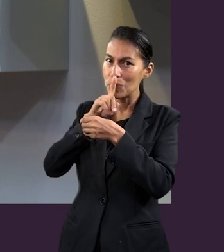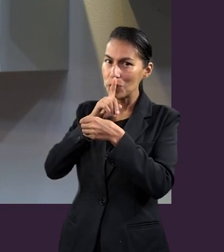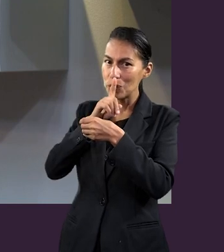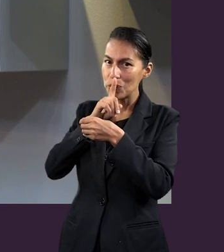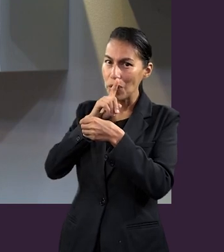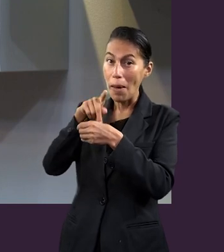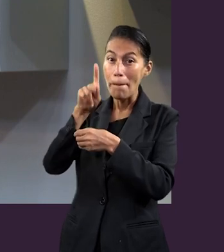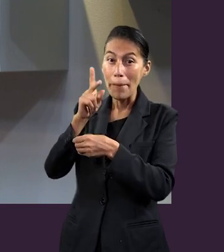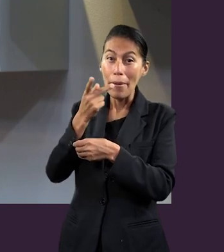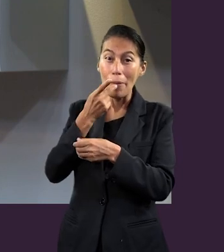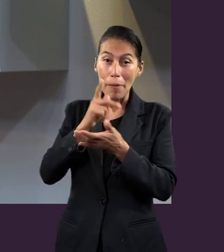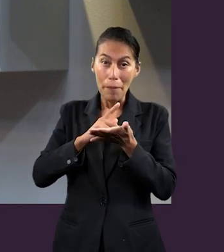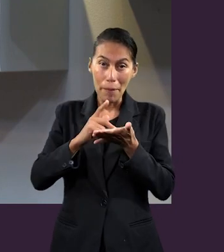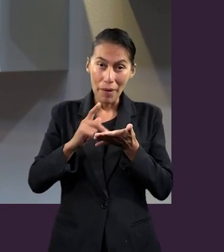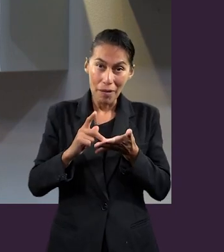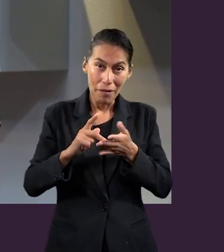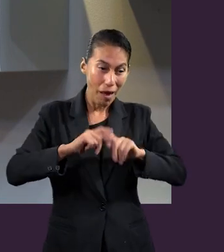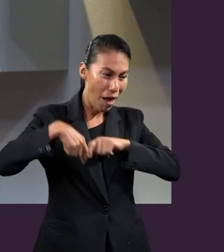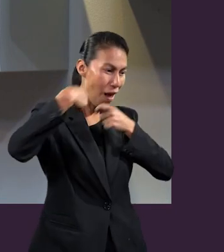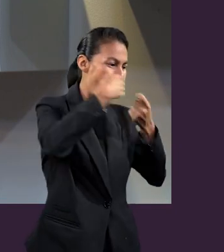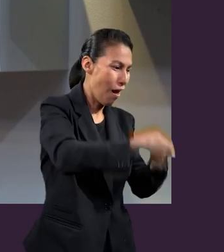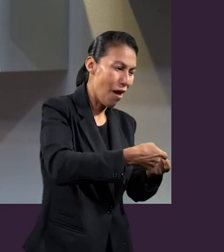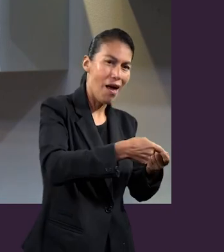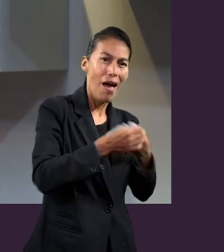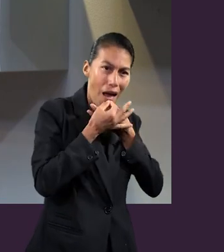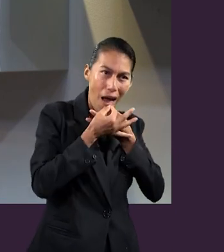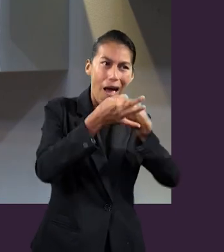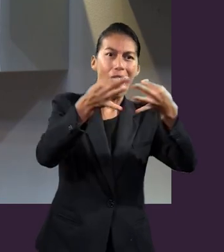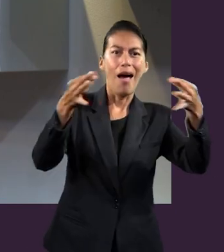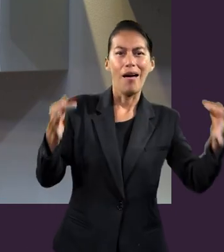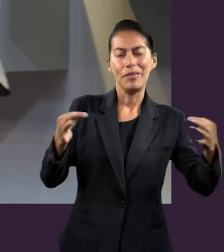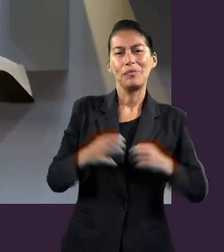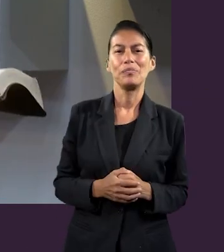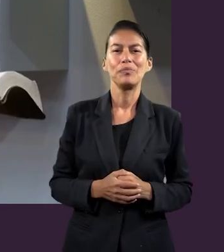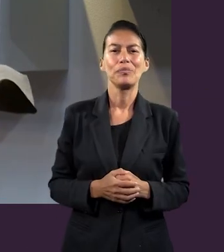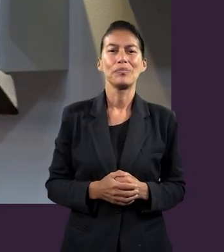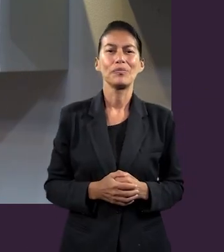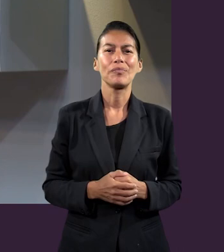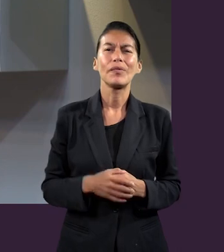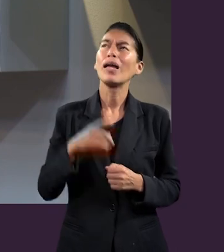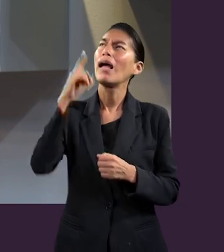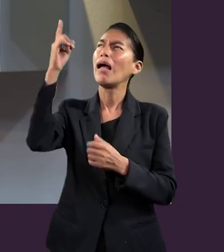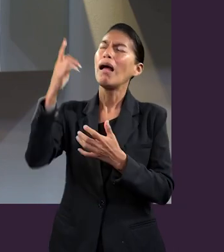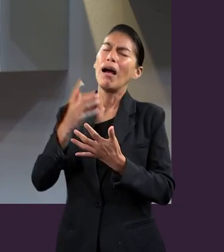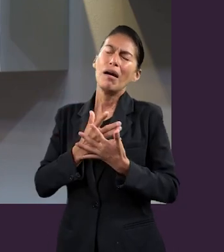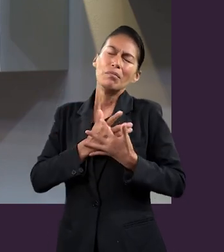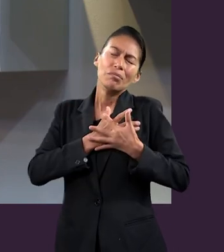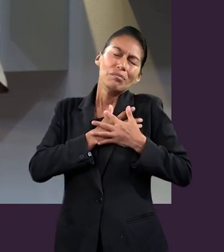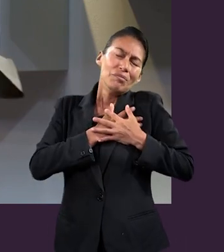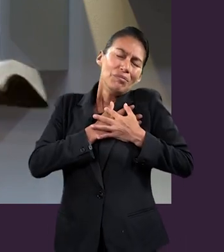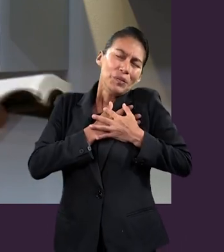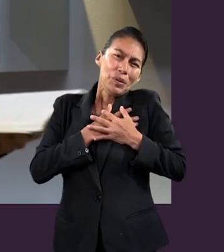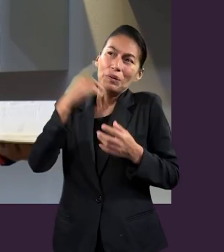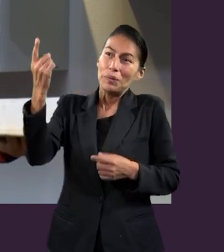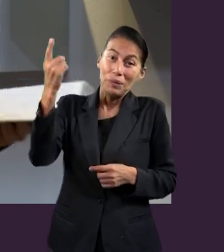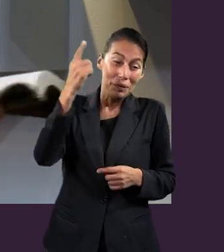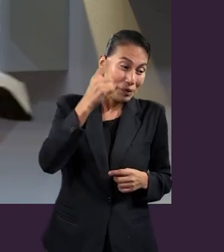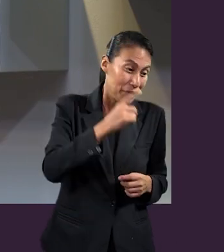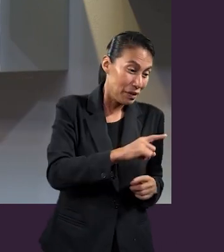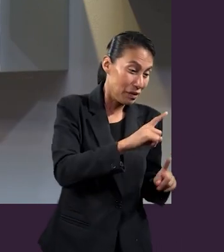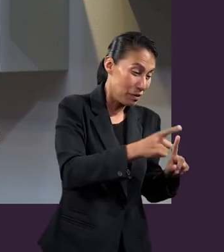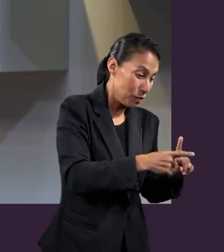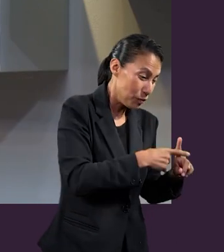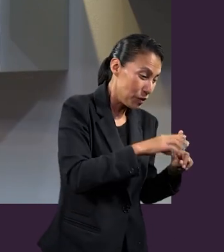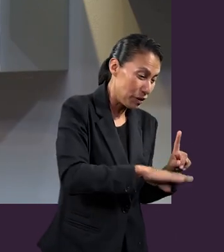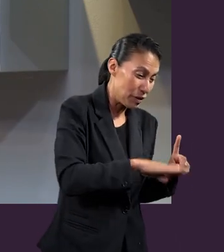el amor que tuvo Dios para darnos salvación.